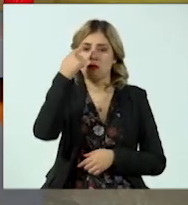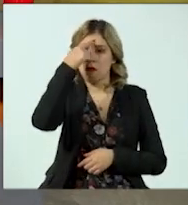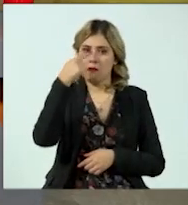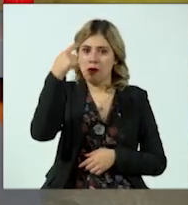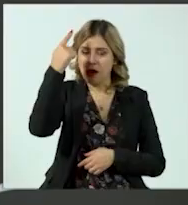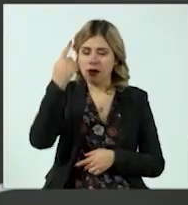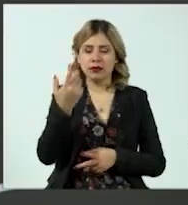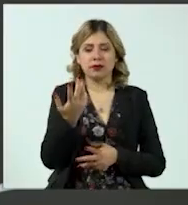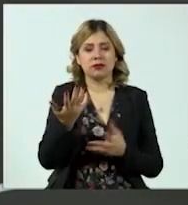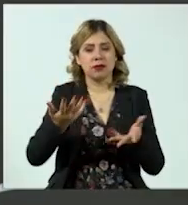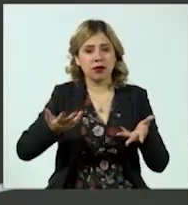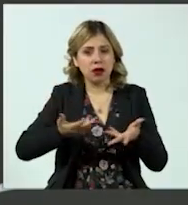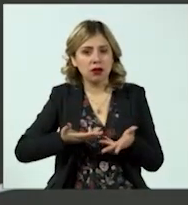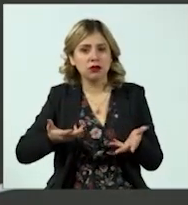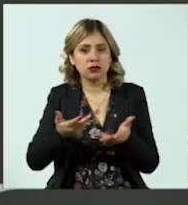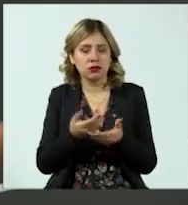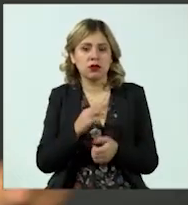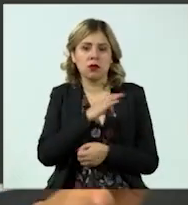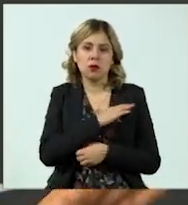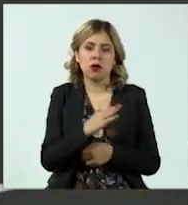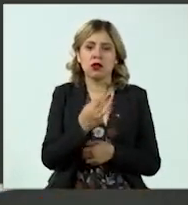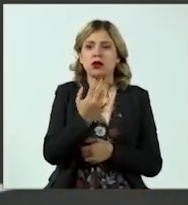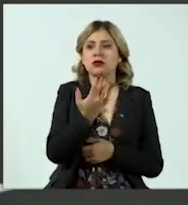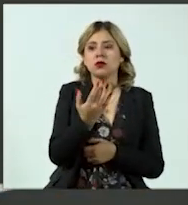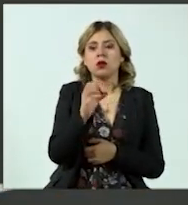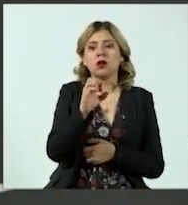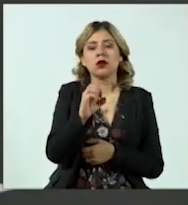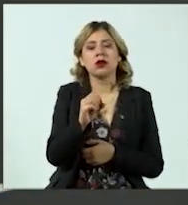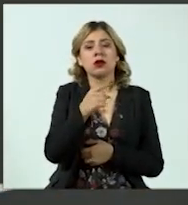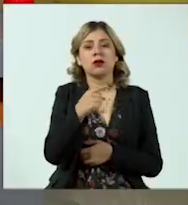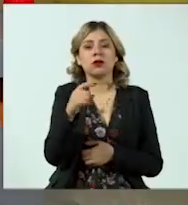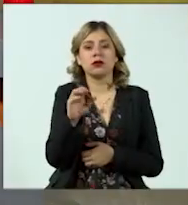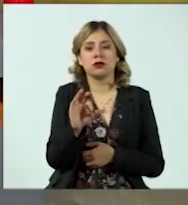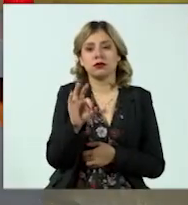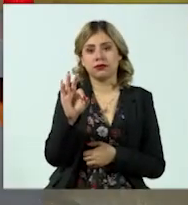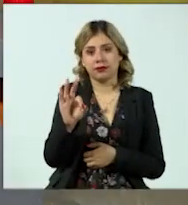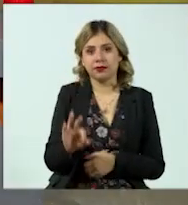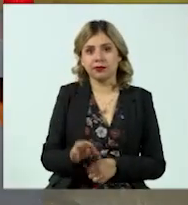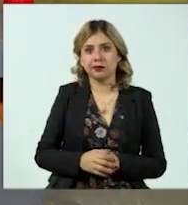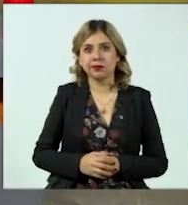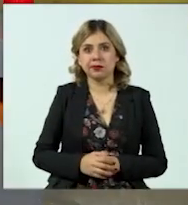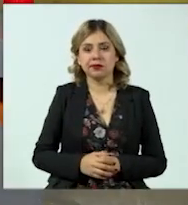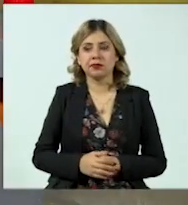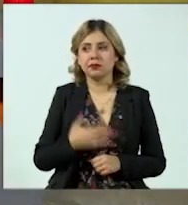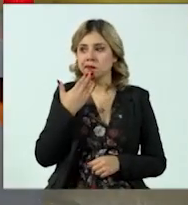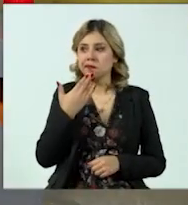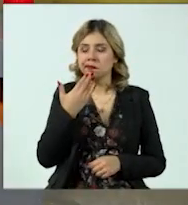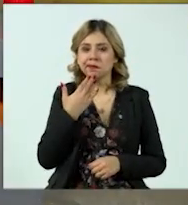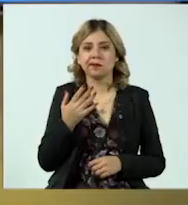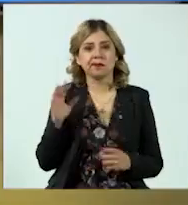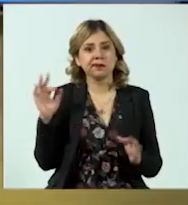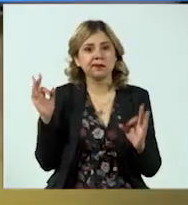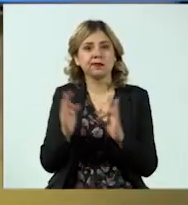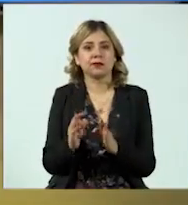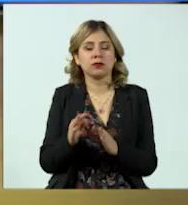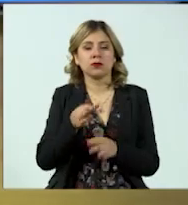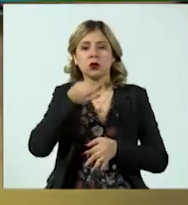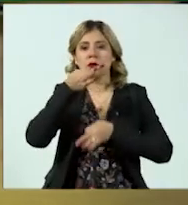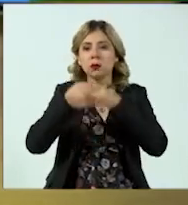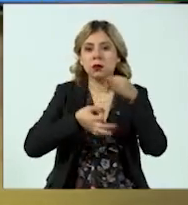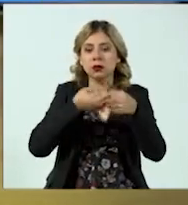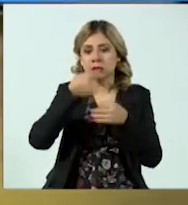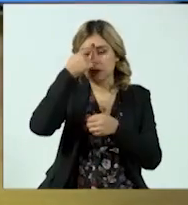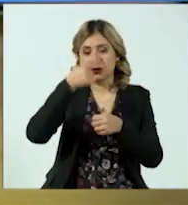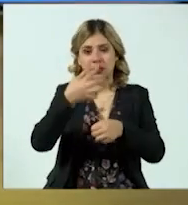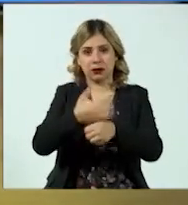mano, donde puedes optar por un 50 o hasta por el 100%. Bueno, pues acérquense a esta convocatoria, la